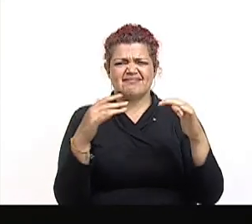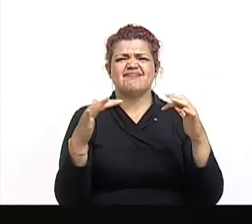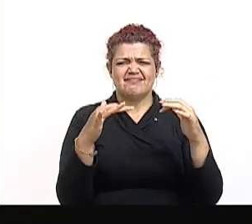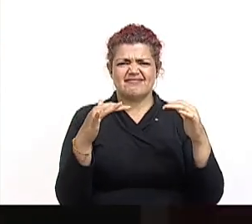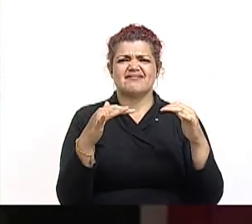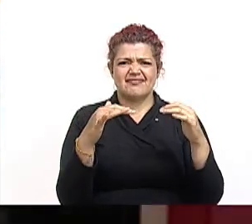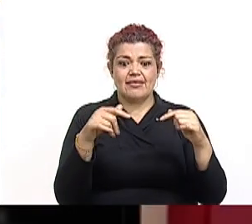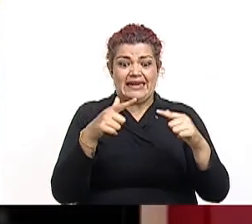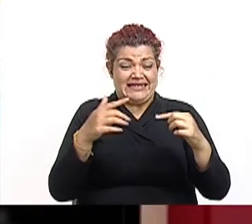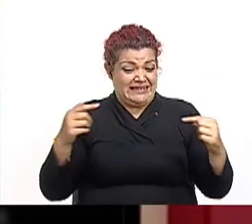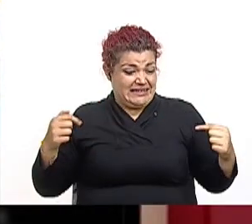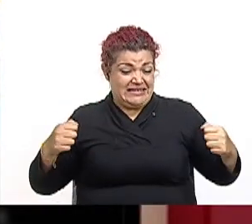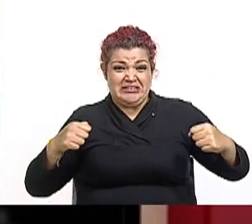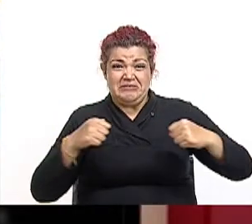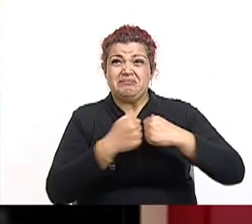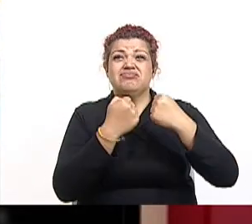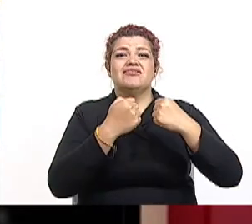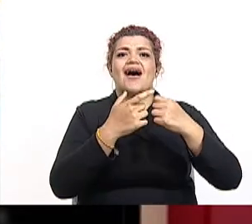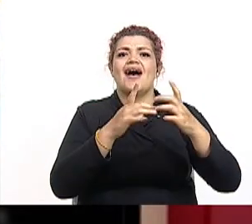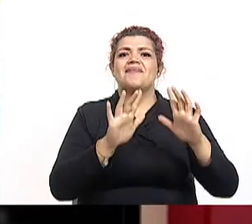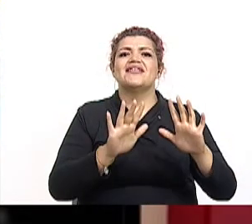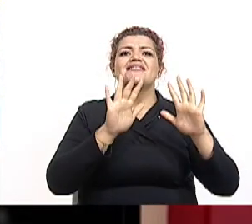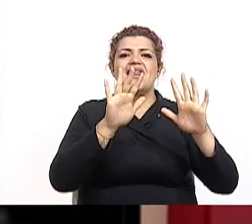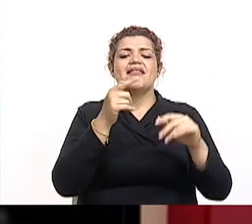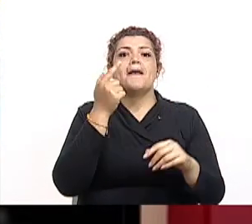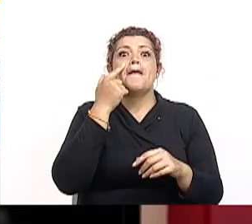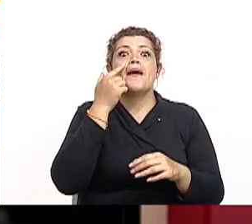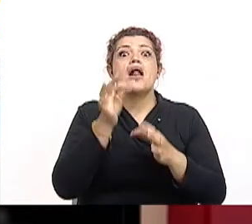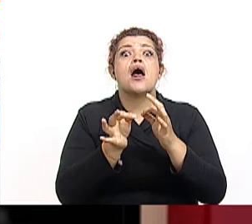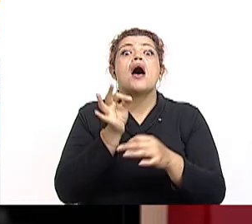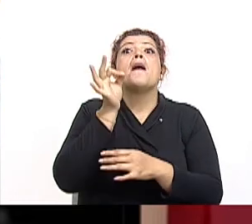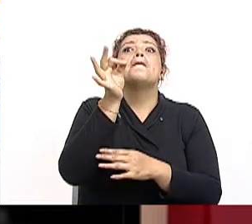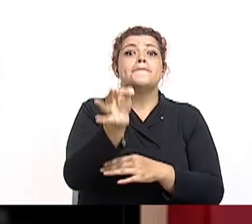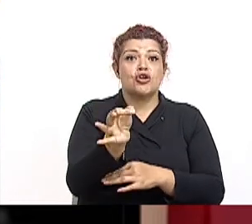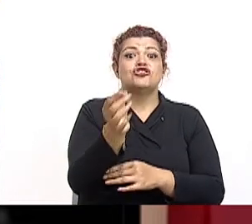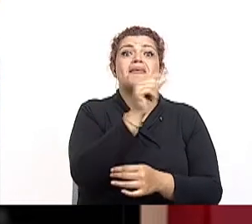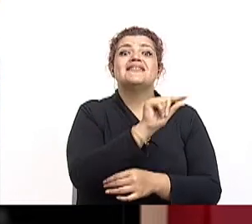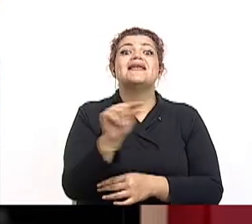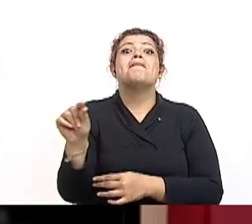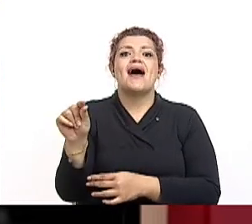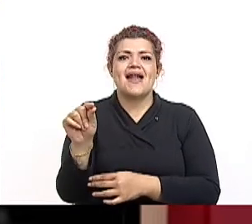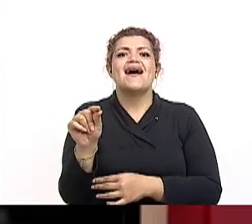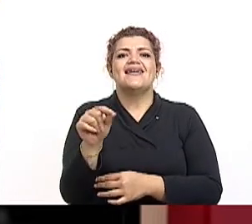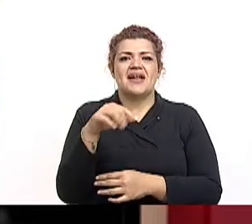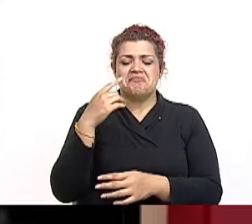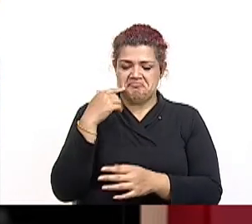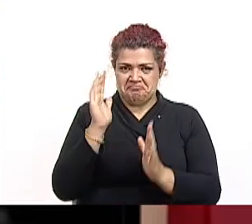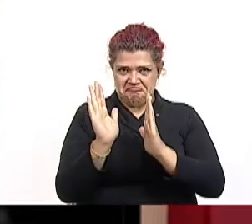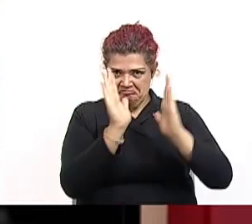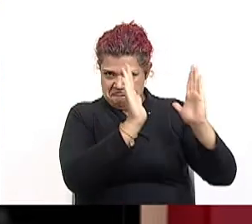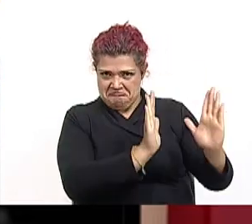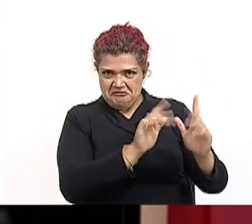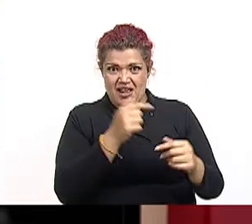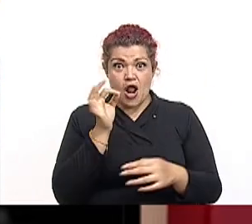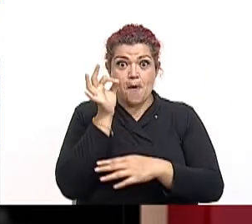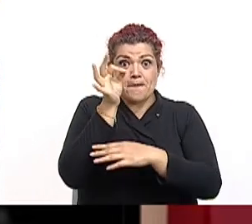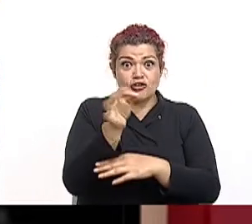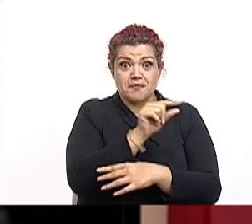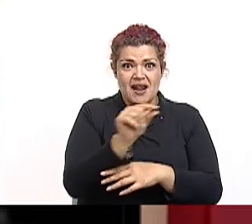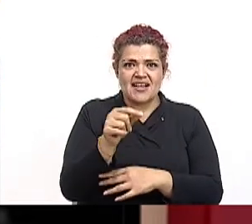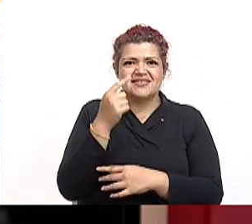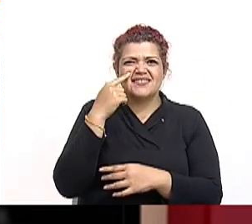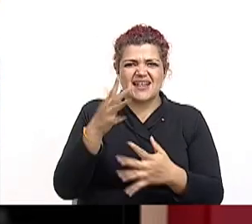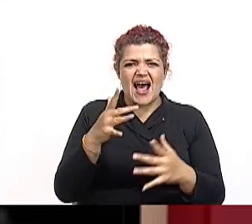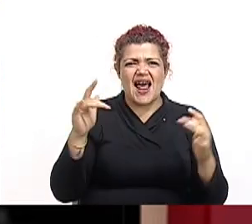Dicho enfrentamiento duró Bueno, excelente. Por ahí vamos a ver la próxima semana también, o la próxima lección, el tema de